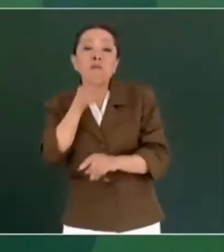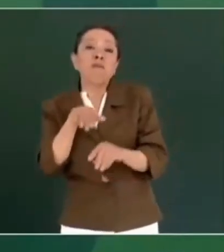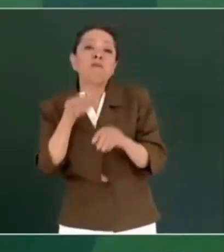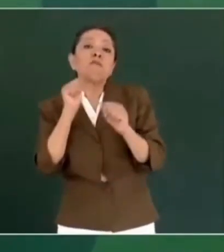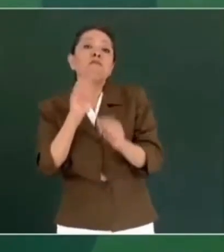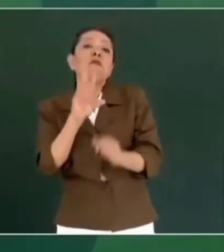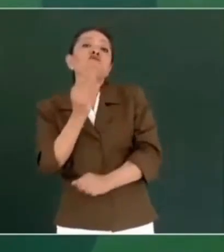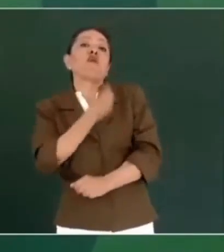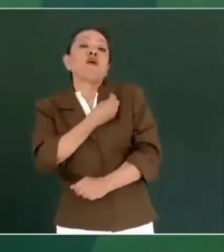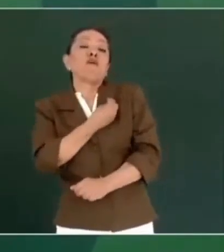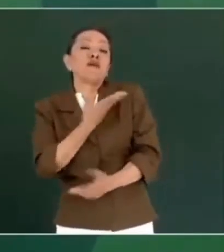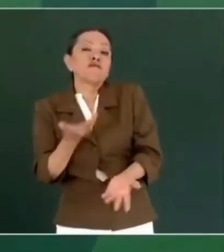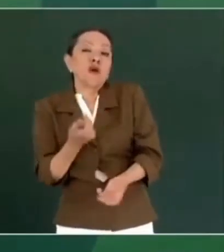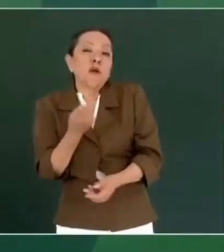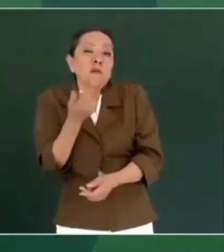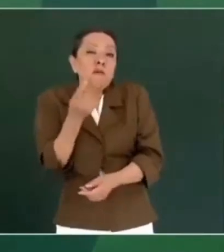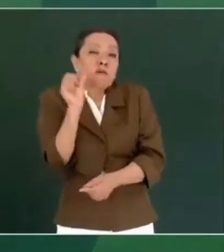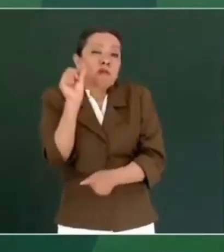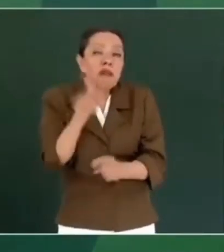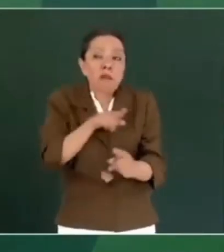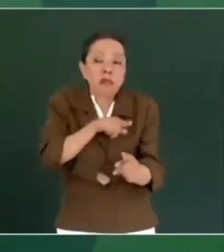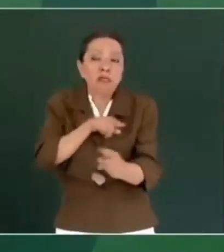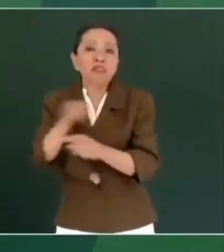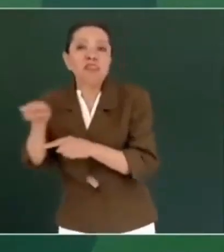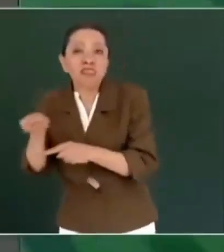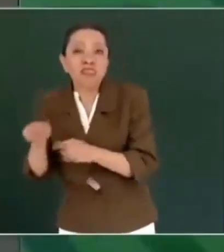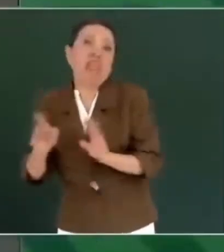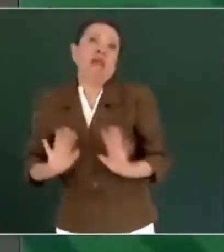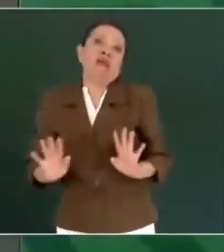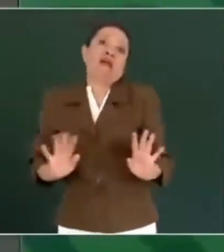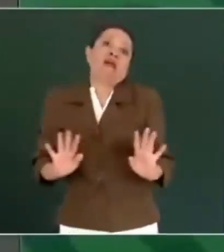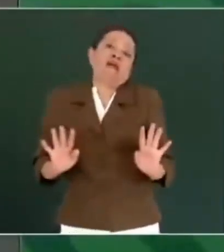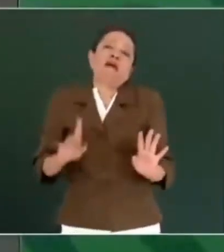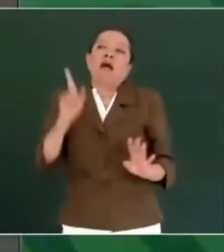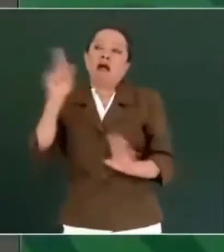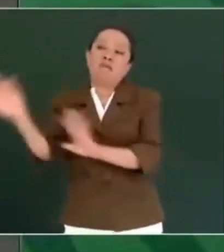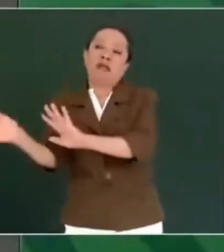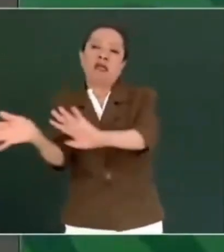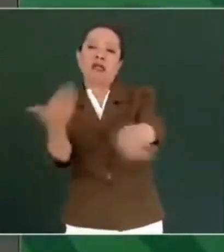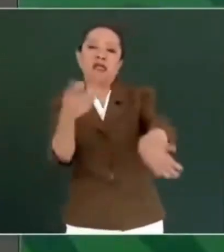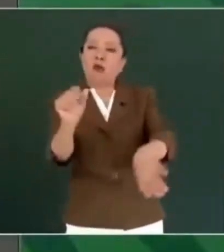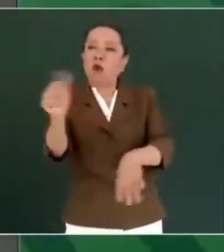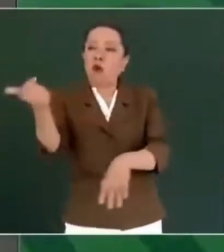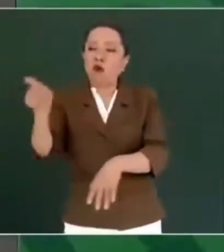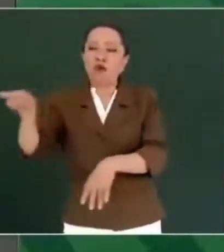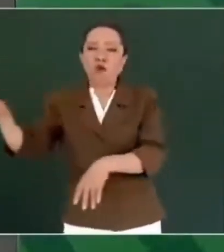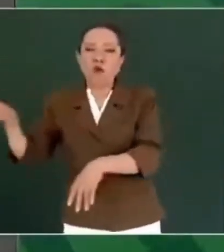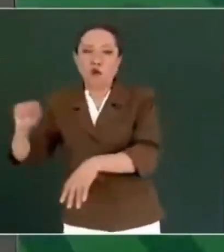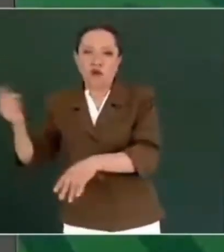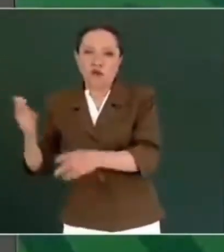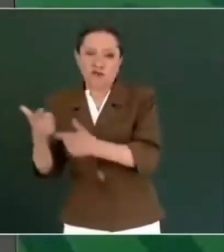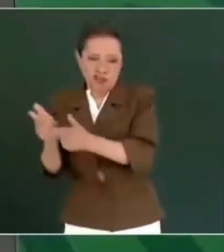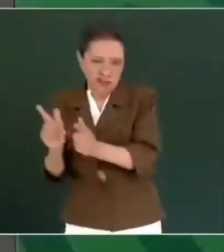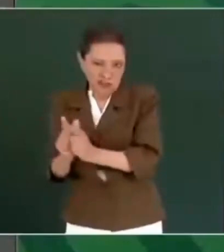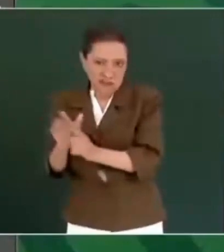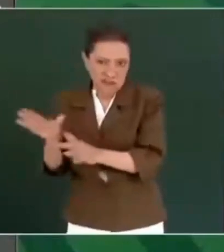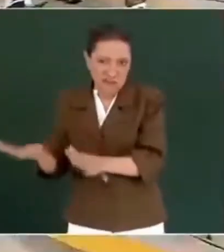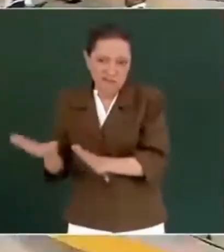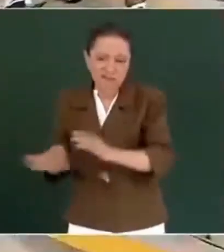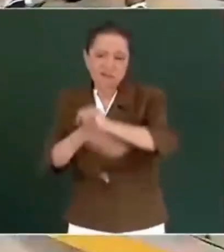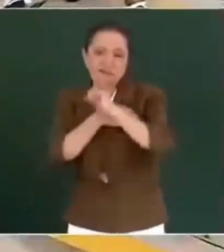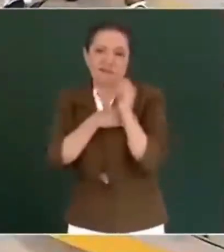el primer apretón. No, no, no, no. Otro, otro. Del bloque conservador. Este